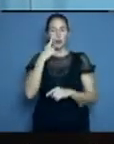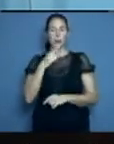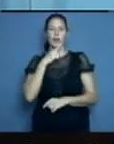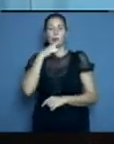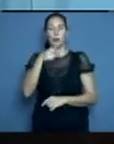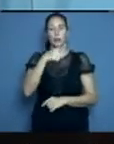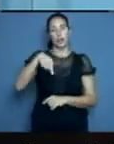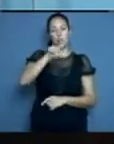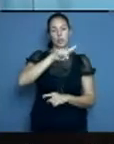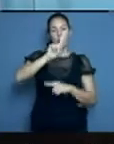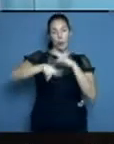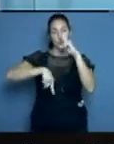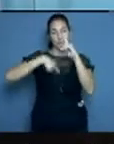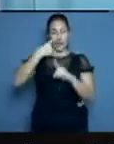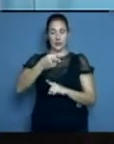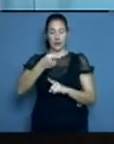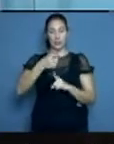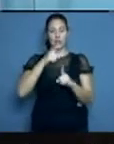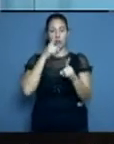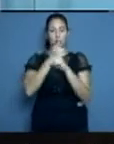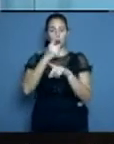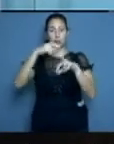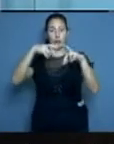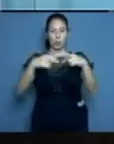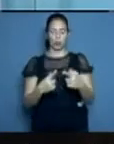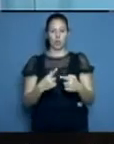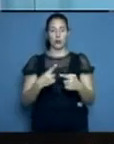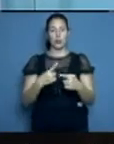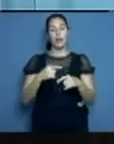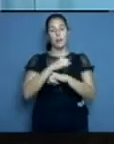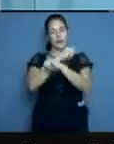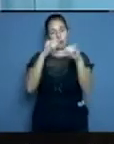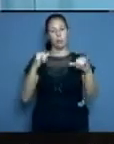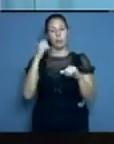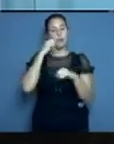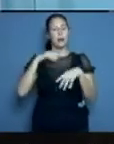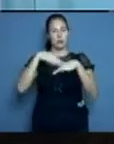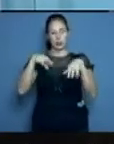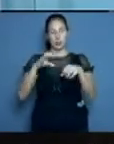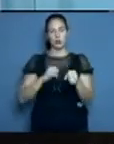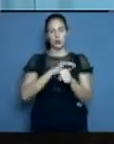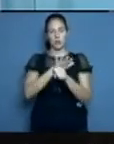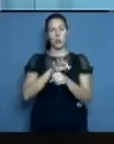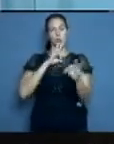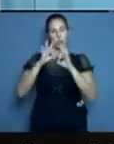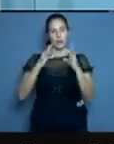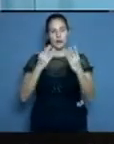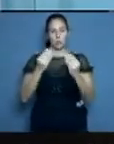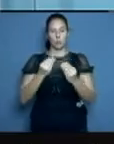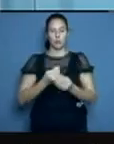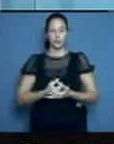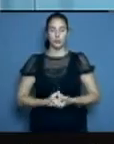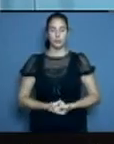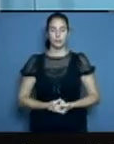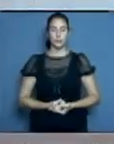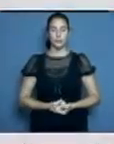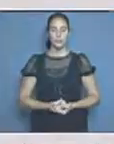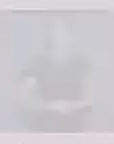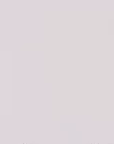Hasta mañana a las 12 del mediodía en otra revista especial de enfrentamiento a la COVID-19. Cuídense mucho. ¡Gracias!